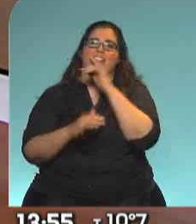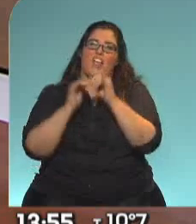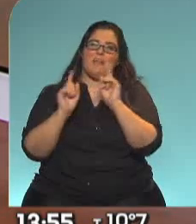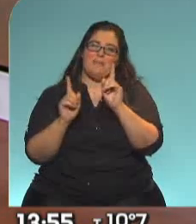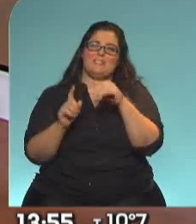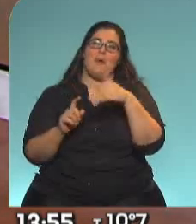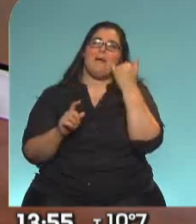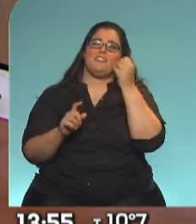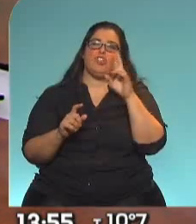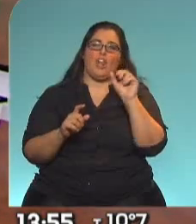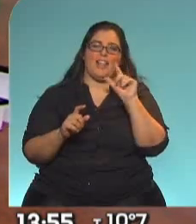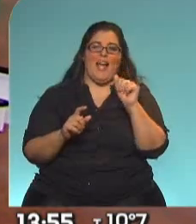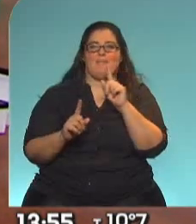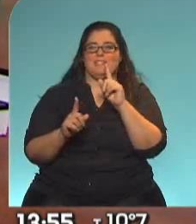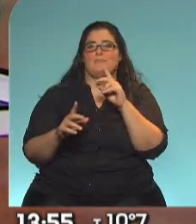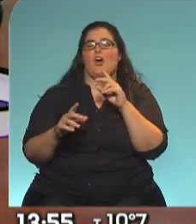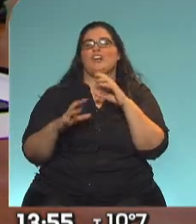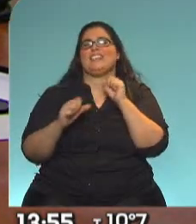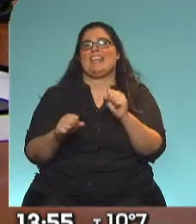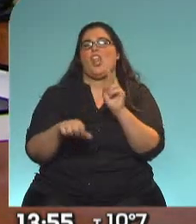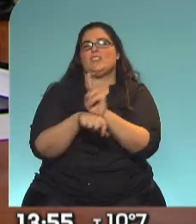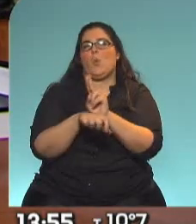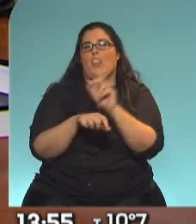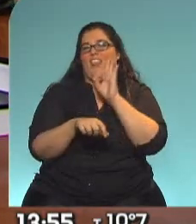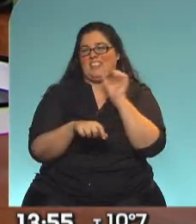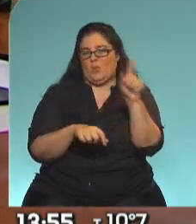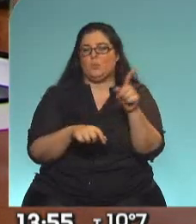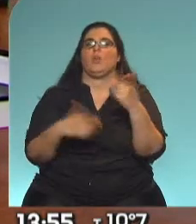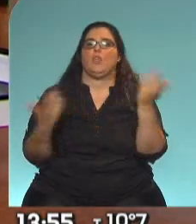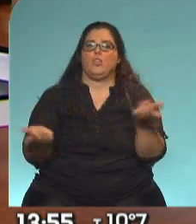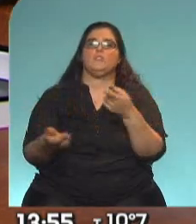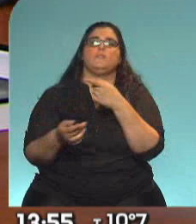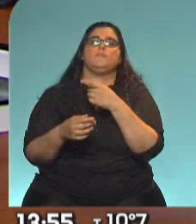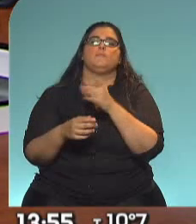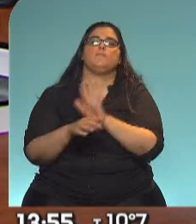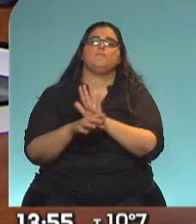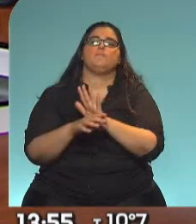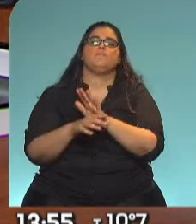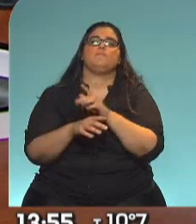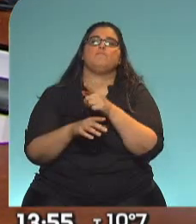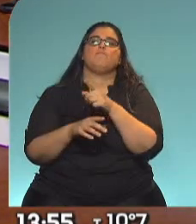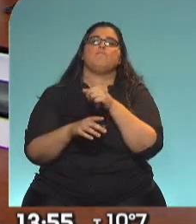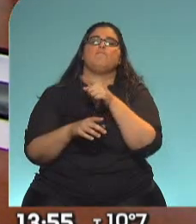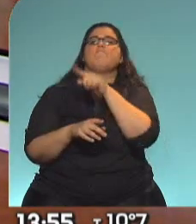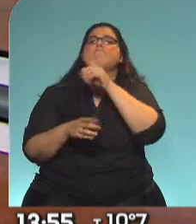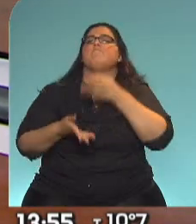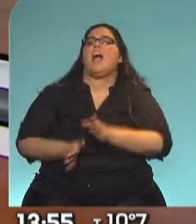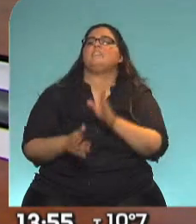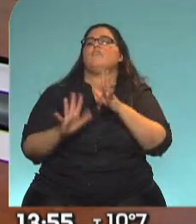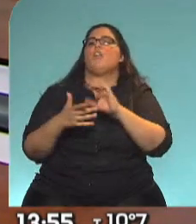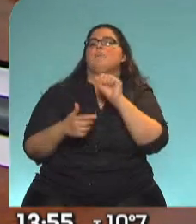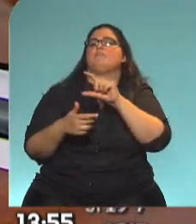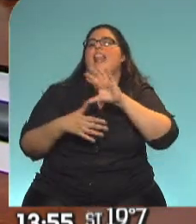Alejandro Mallorca, secretario de Seguridad Nacional, que la particularidad que ha tenido este caso y que llama la atención es que su origen latino, y que él